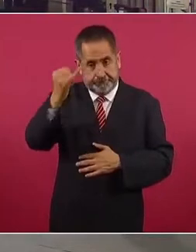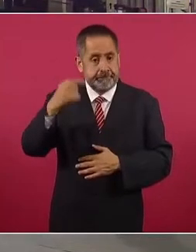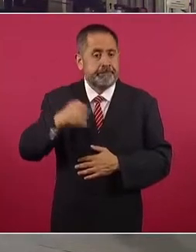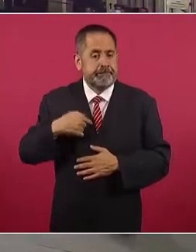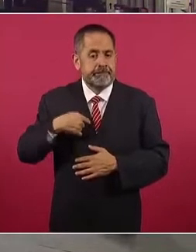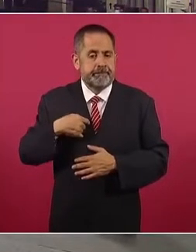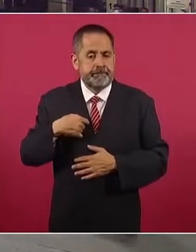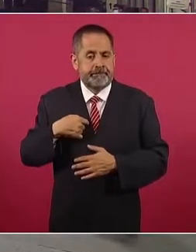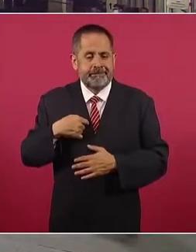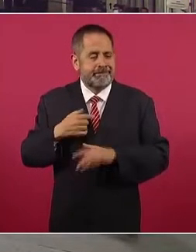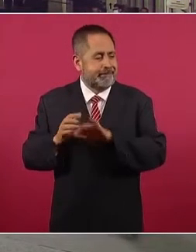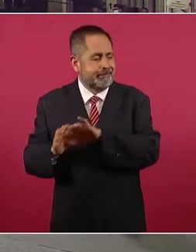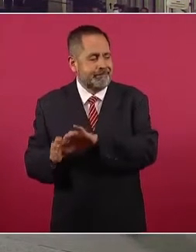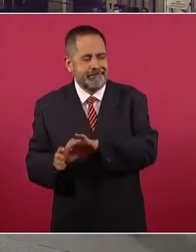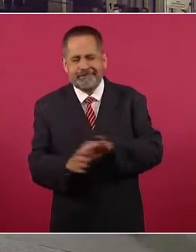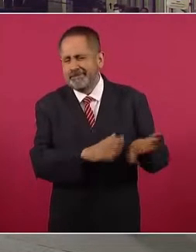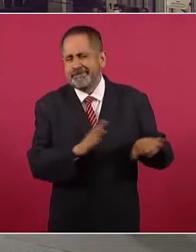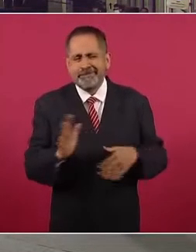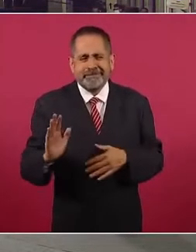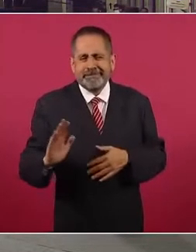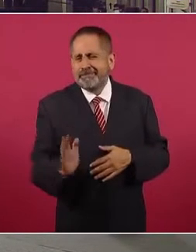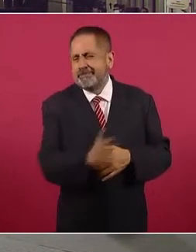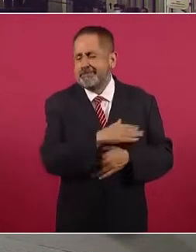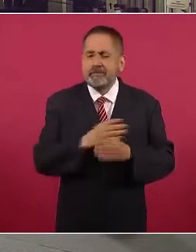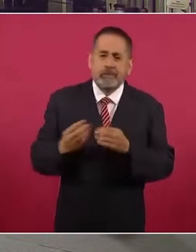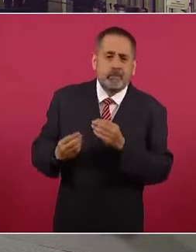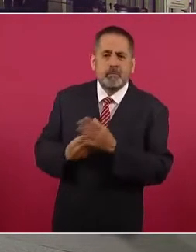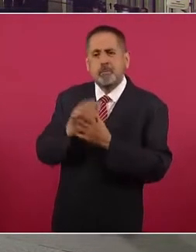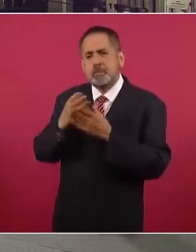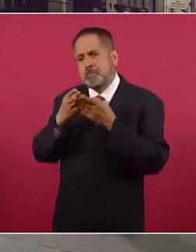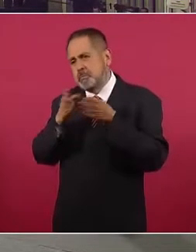iniciar una etapa nueva en la vida pública de México.